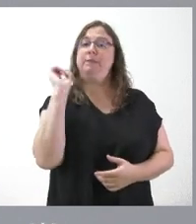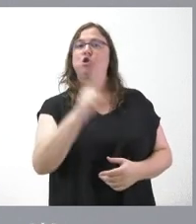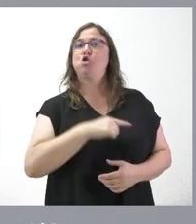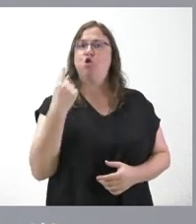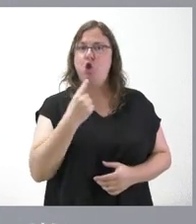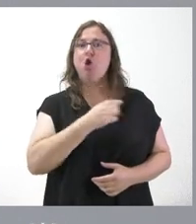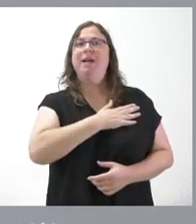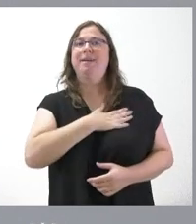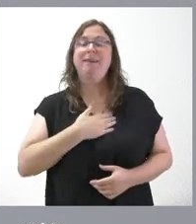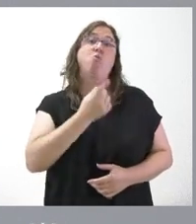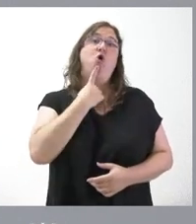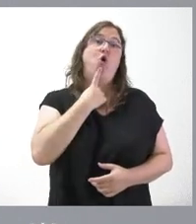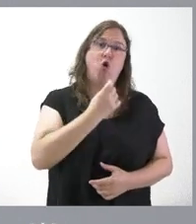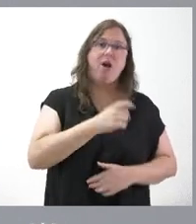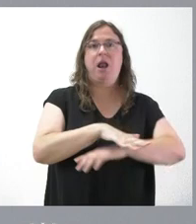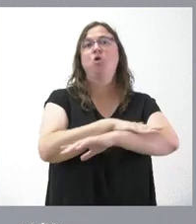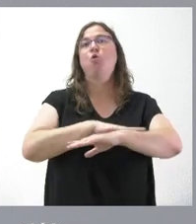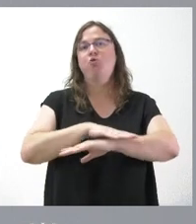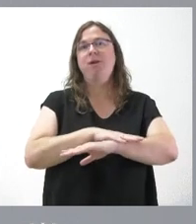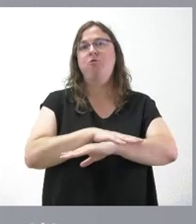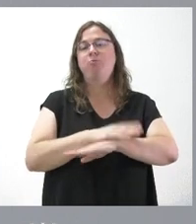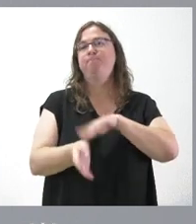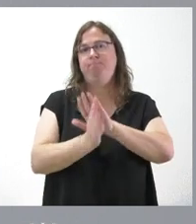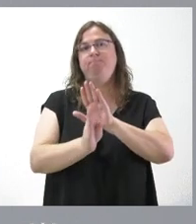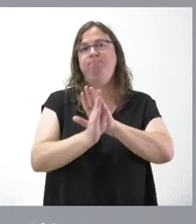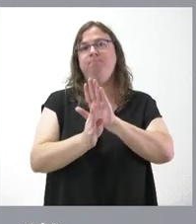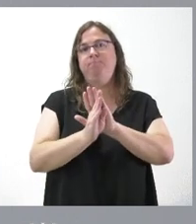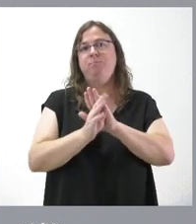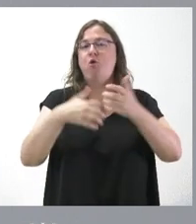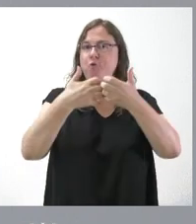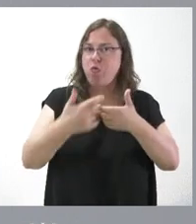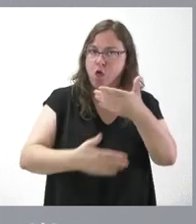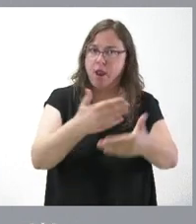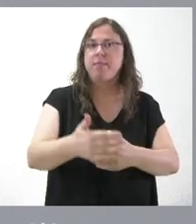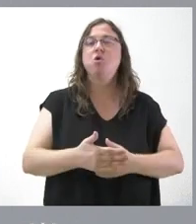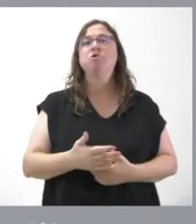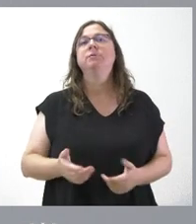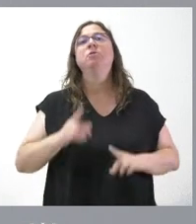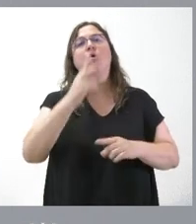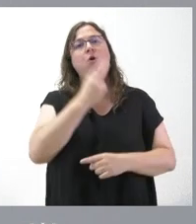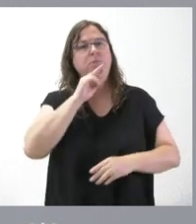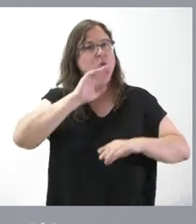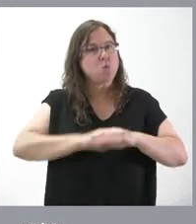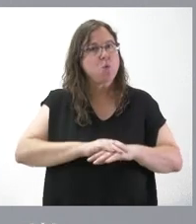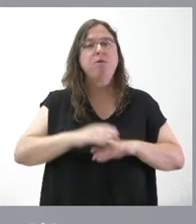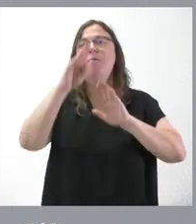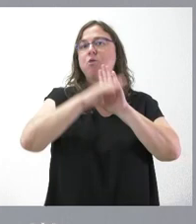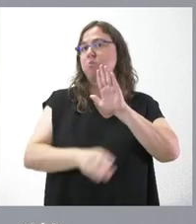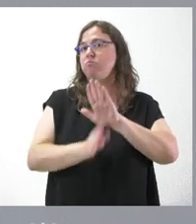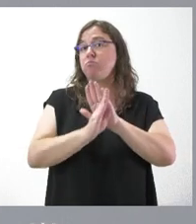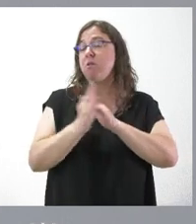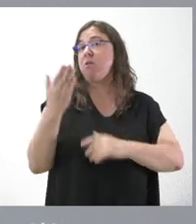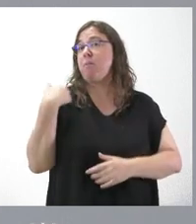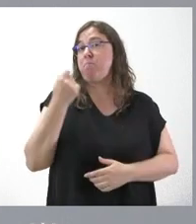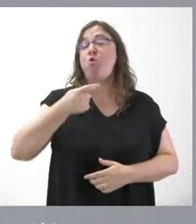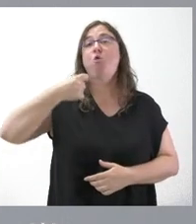deseo de que ojalá este Gobierno siga en sus funciones, en sus compromisos, en su programa. Muy recientemente, el presidente